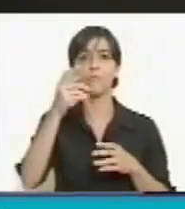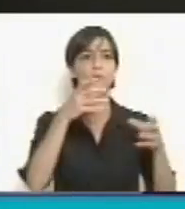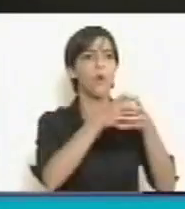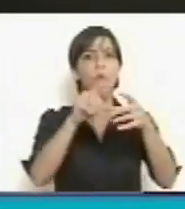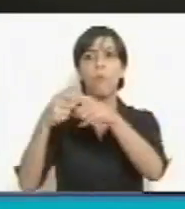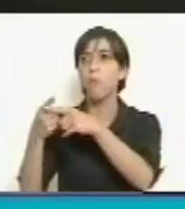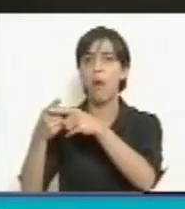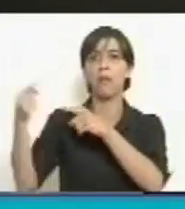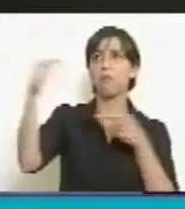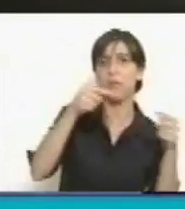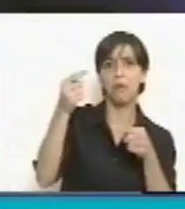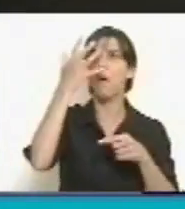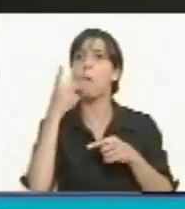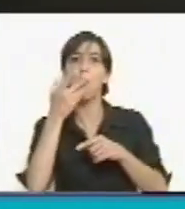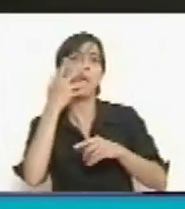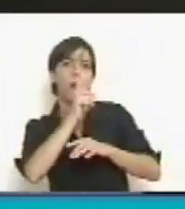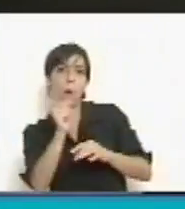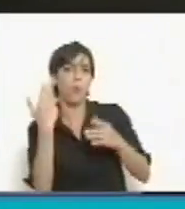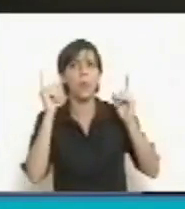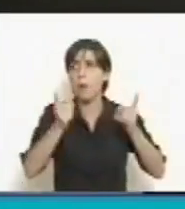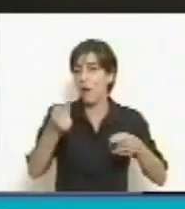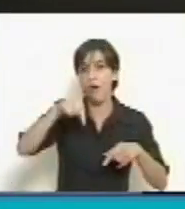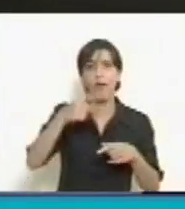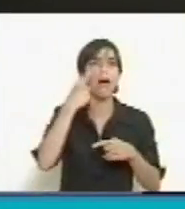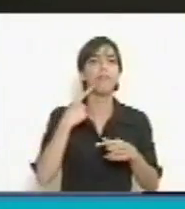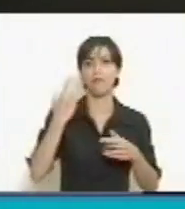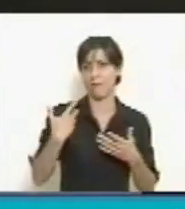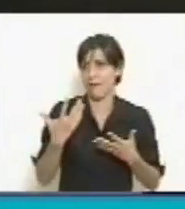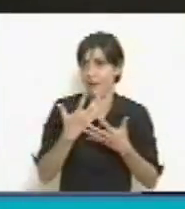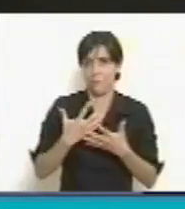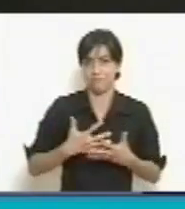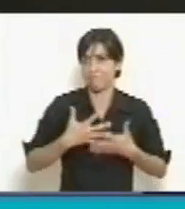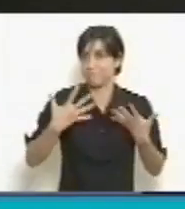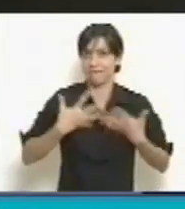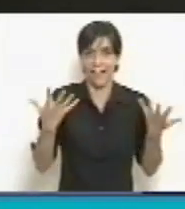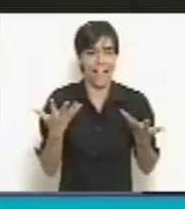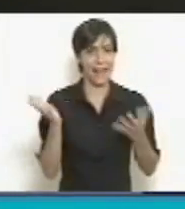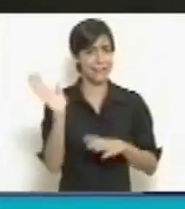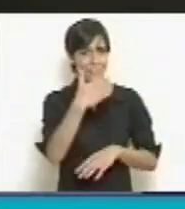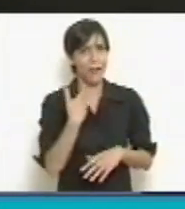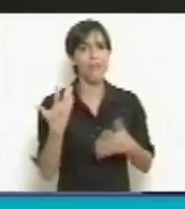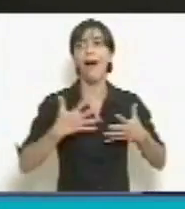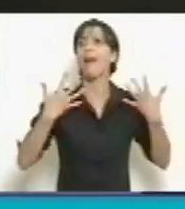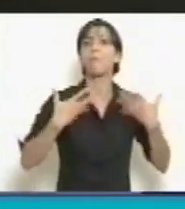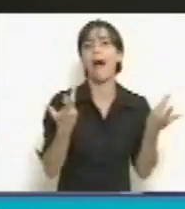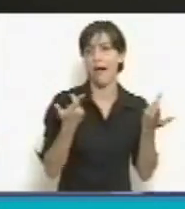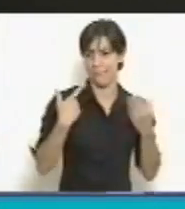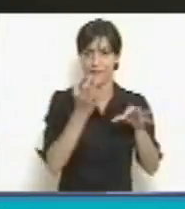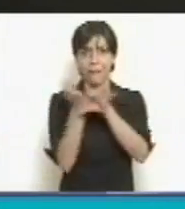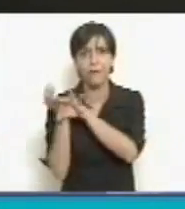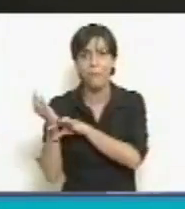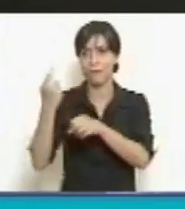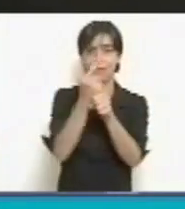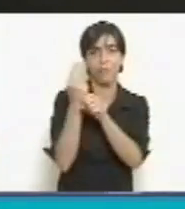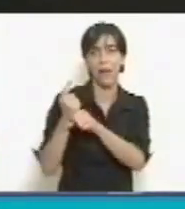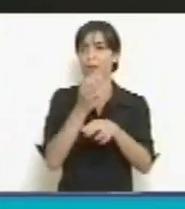Es un día de mucha alegría y es un día de alegría para la educación inicial y para la educación